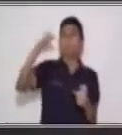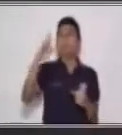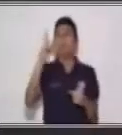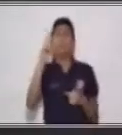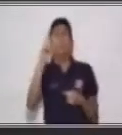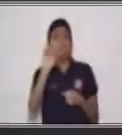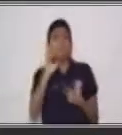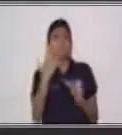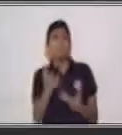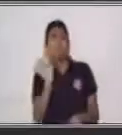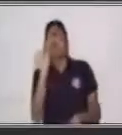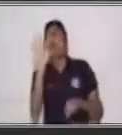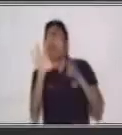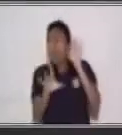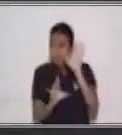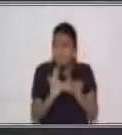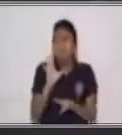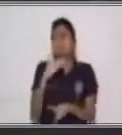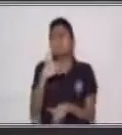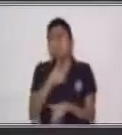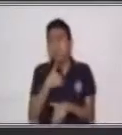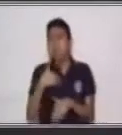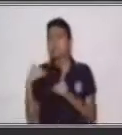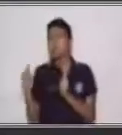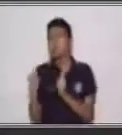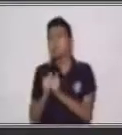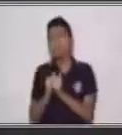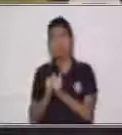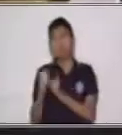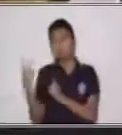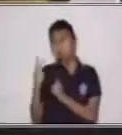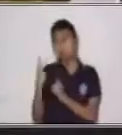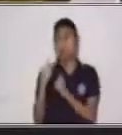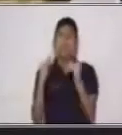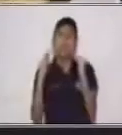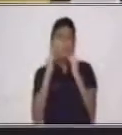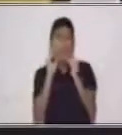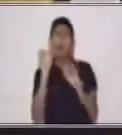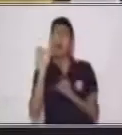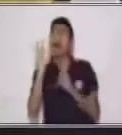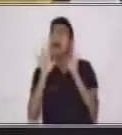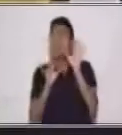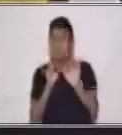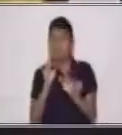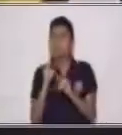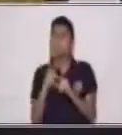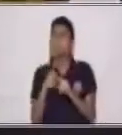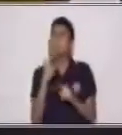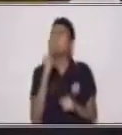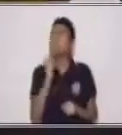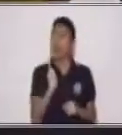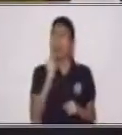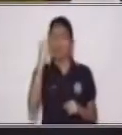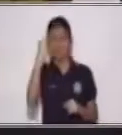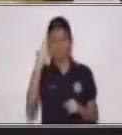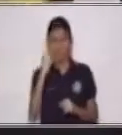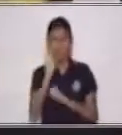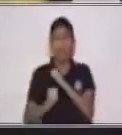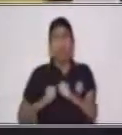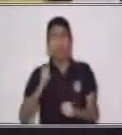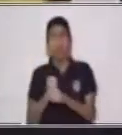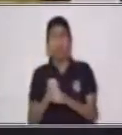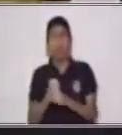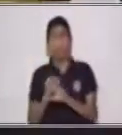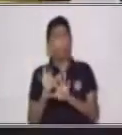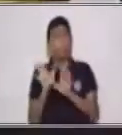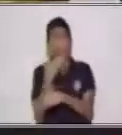veces se queda conmigo en la casa y son los mejores días del año. Cuando